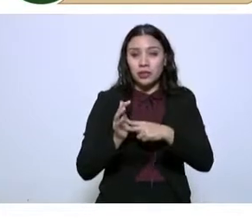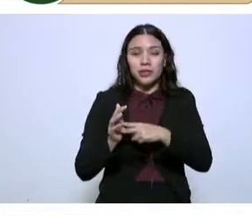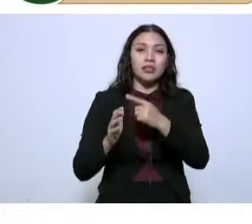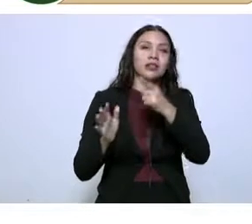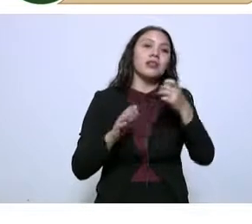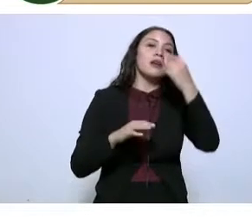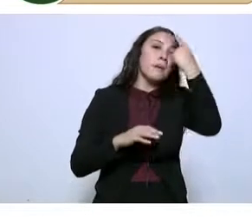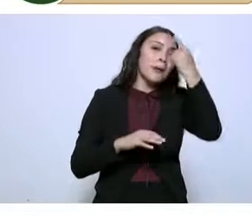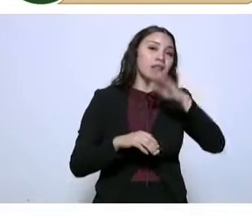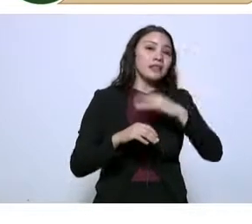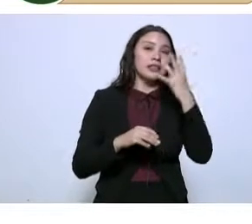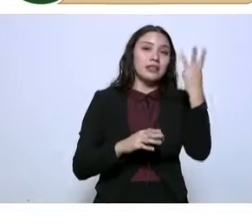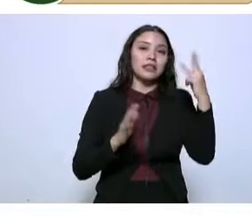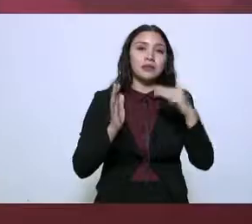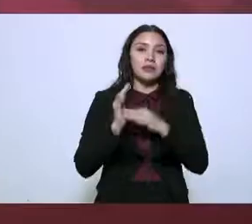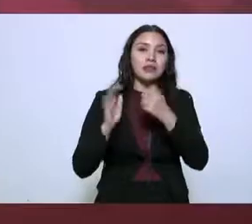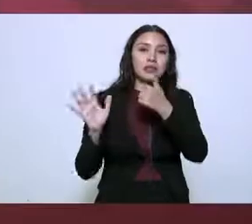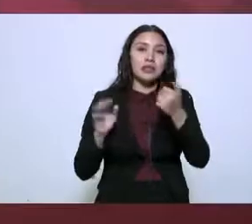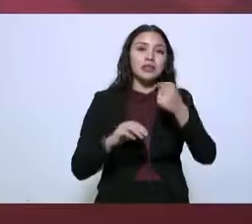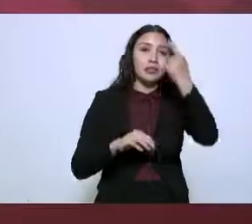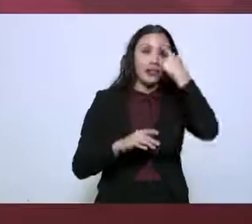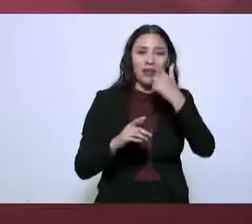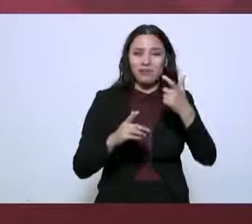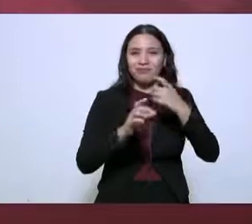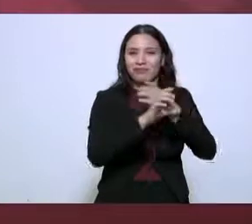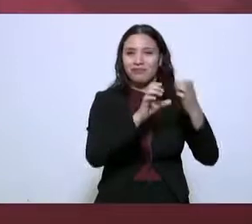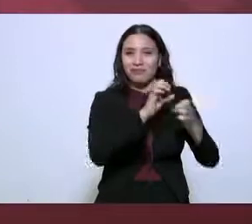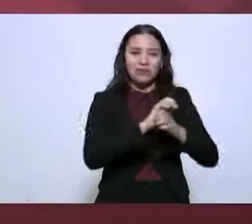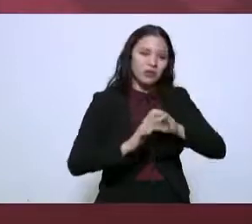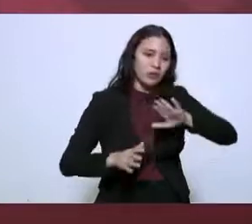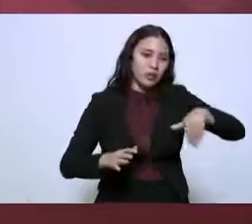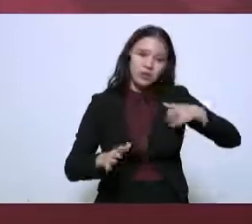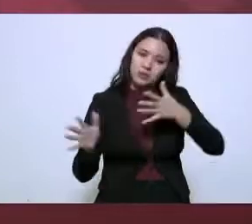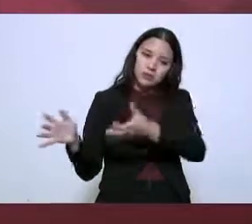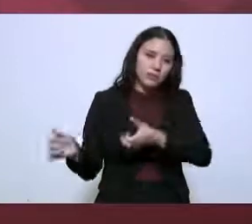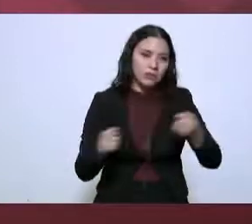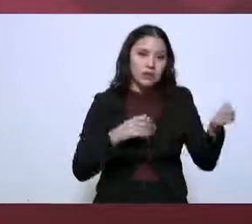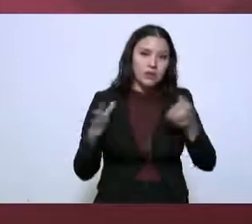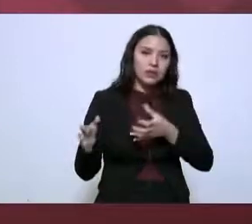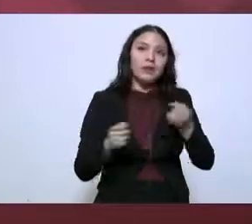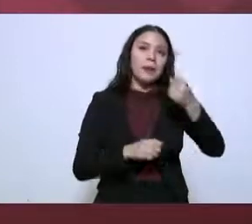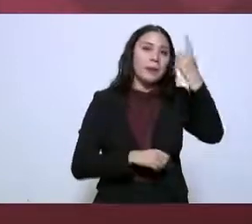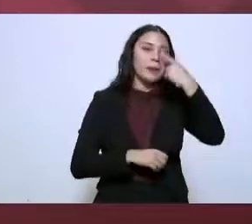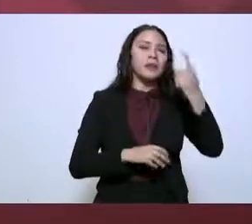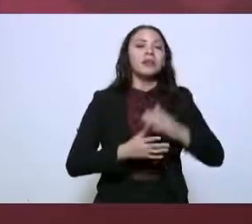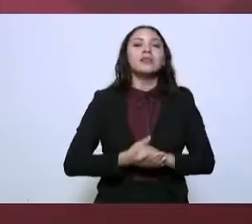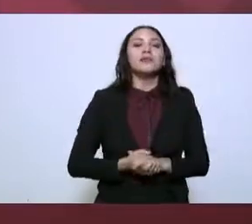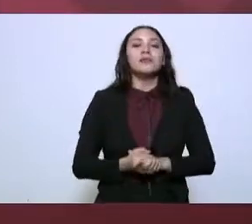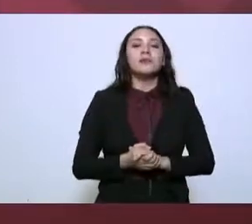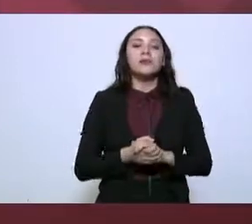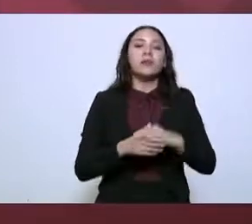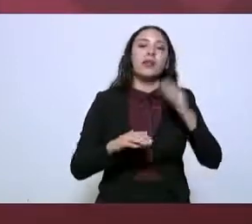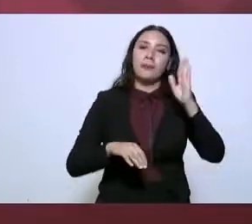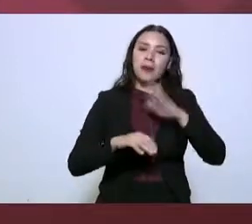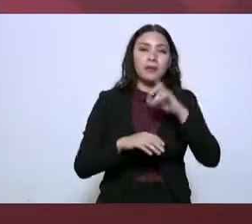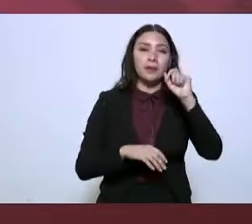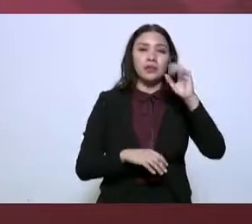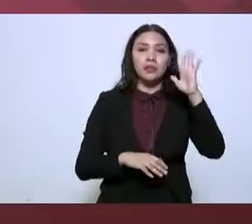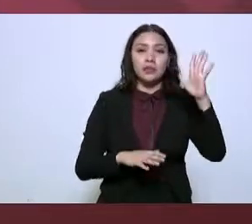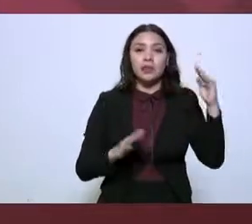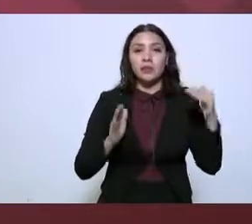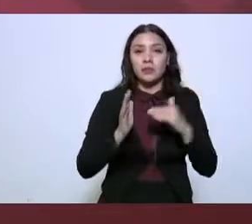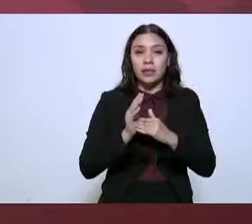3 mil 394 armas, 761 mil 300 cartuchos, más de 25 mil